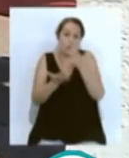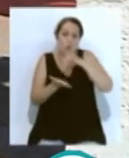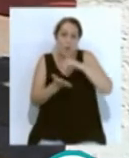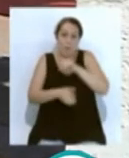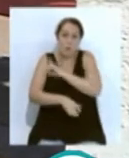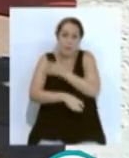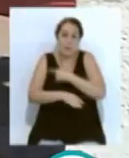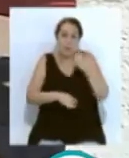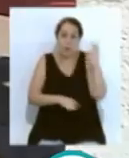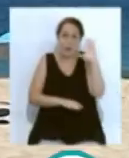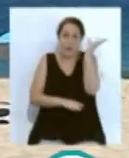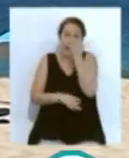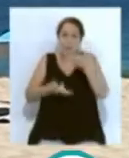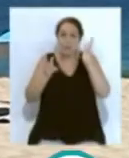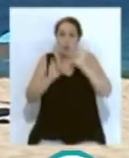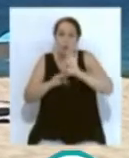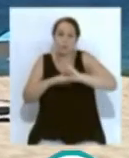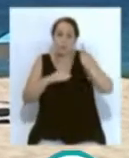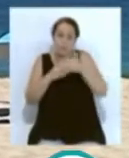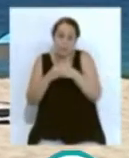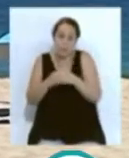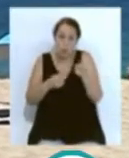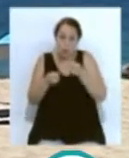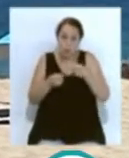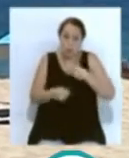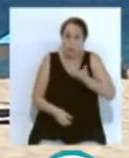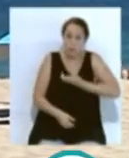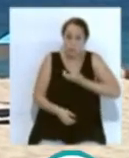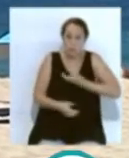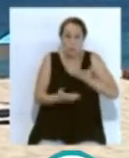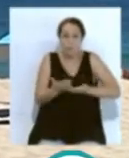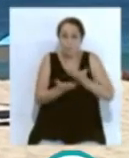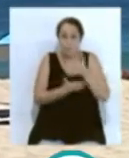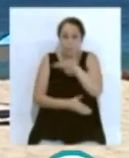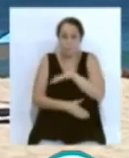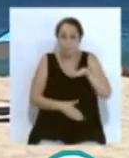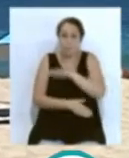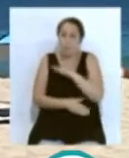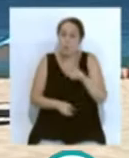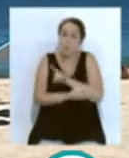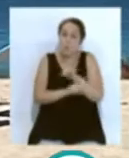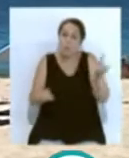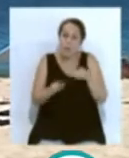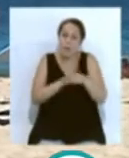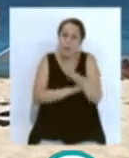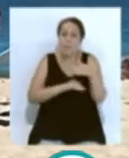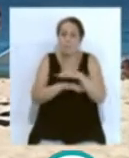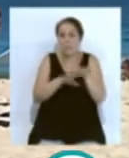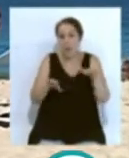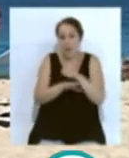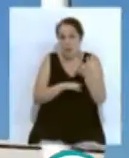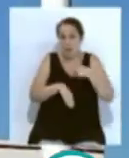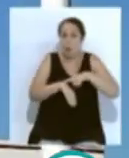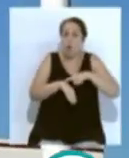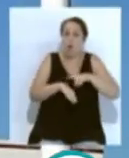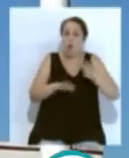como en espacios cerrados. Además, instarán a los ayuntamientos del litoral a que prohíban el acceso a las playas desde las 9